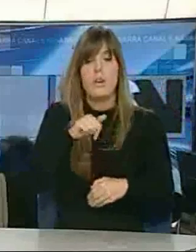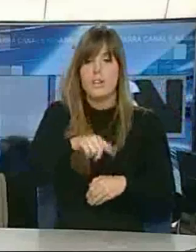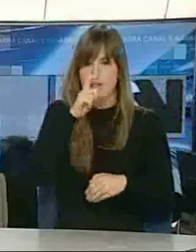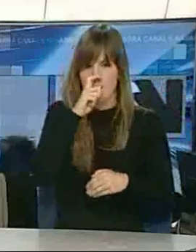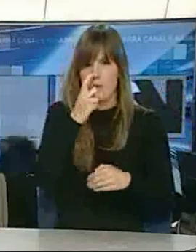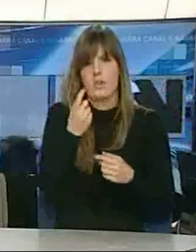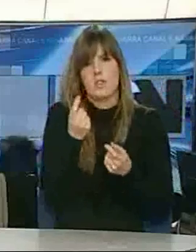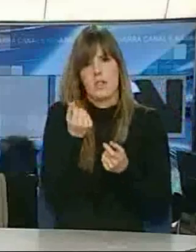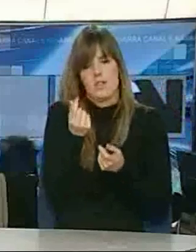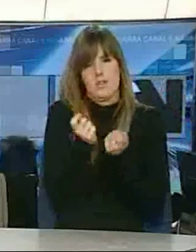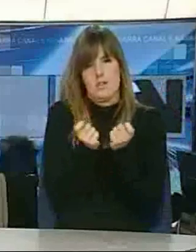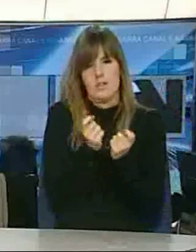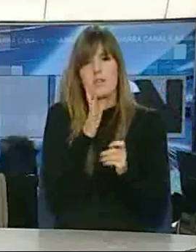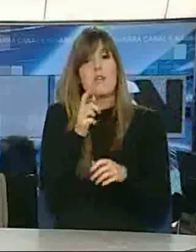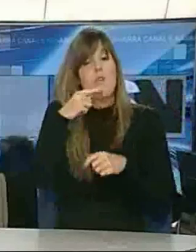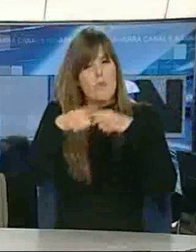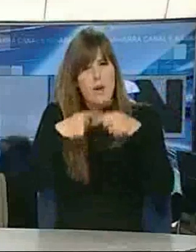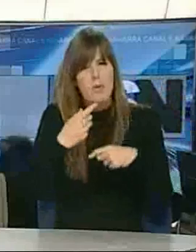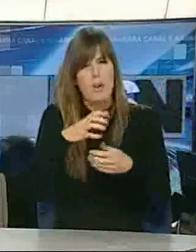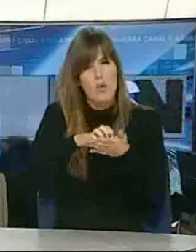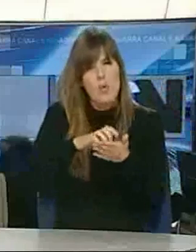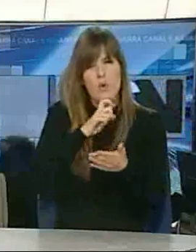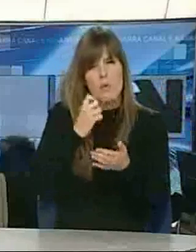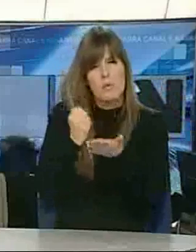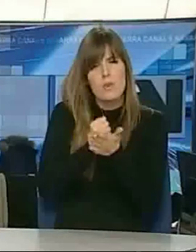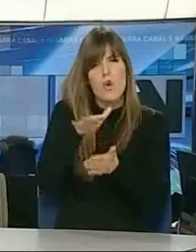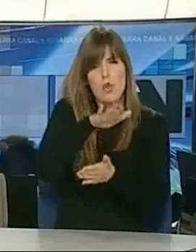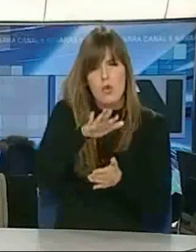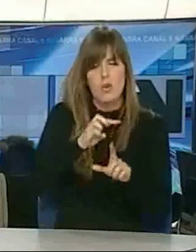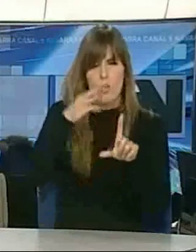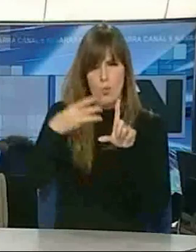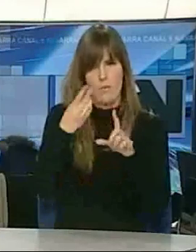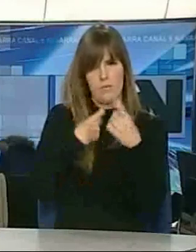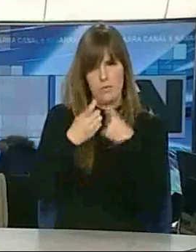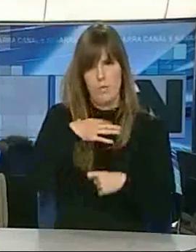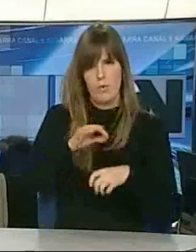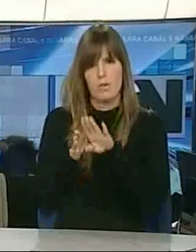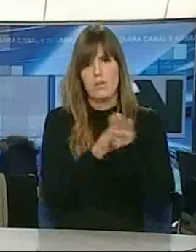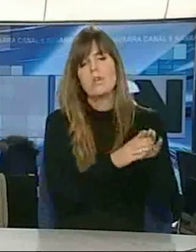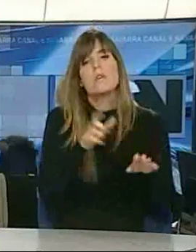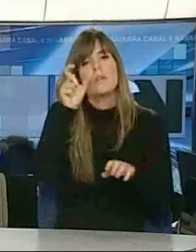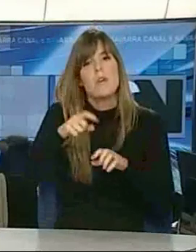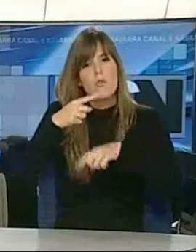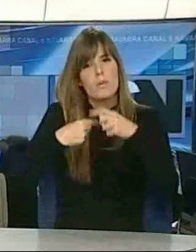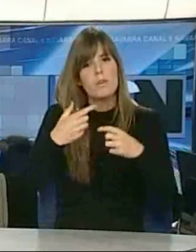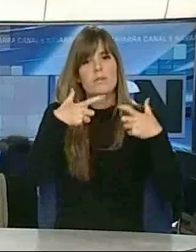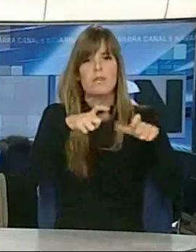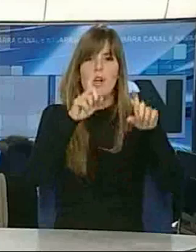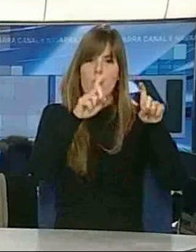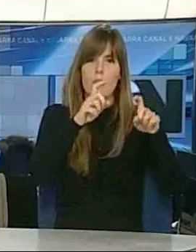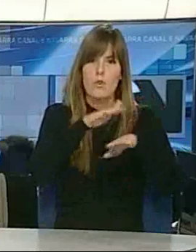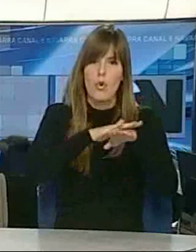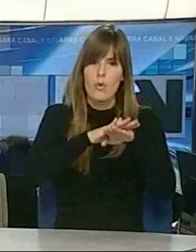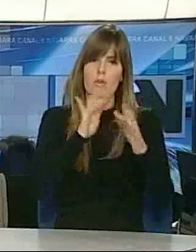que las familias interesadas podrán solventar sus dudas a través de la web. Las familias interesadas podrán contactar con el Departamento de Educación